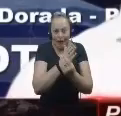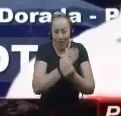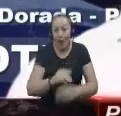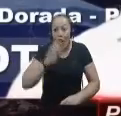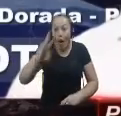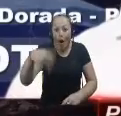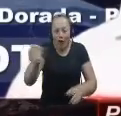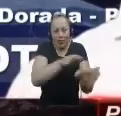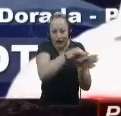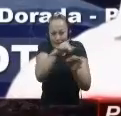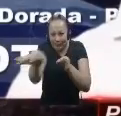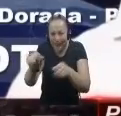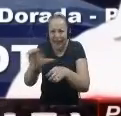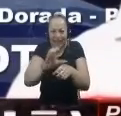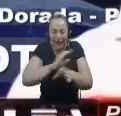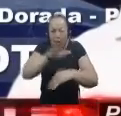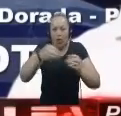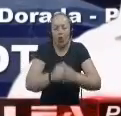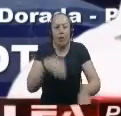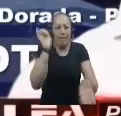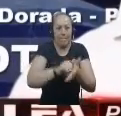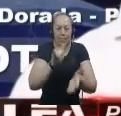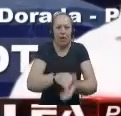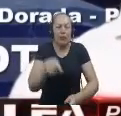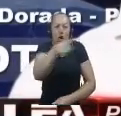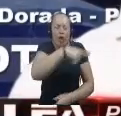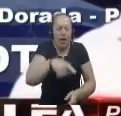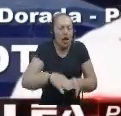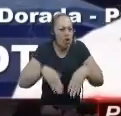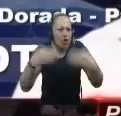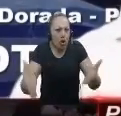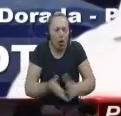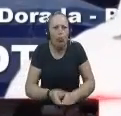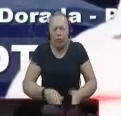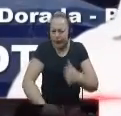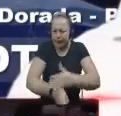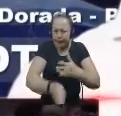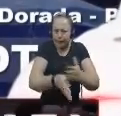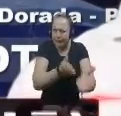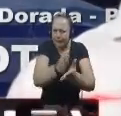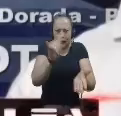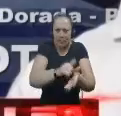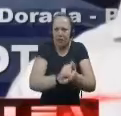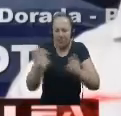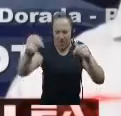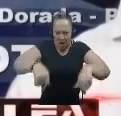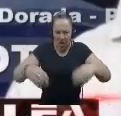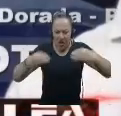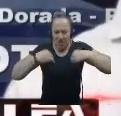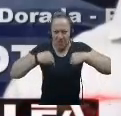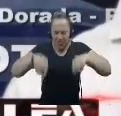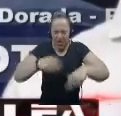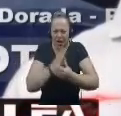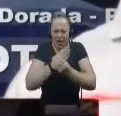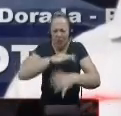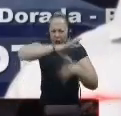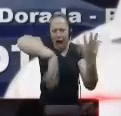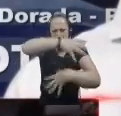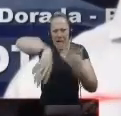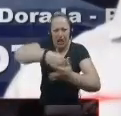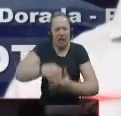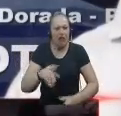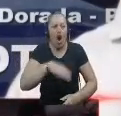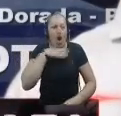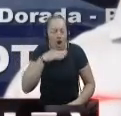diferentes ciudades Estos mismos Se han encargado Para que ellos Sigan su recorrido Y no entren al municipio A generar descontrol Y